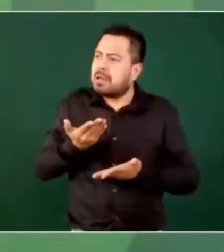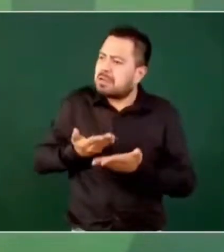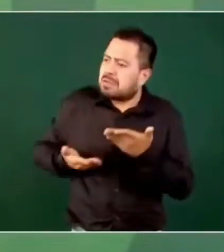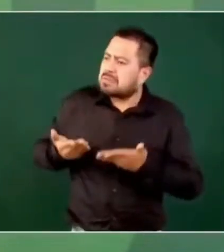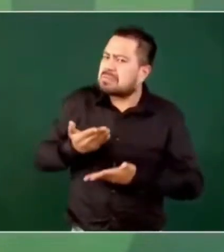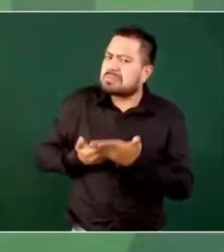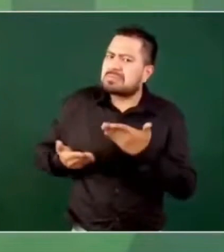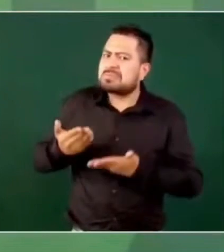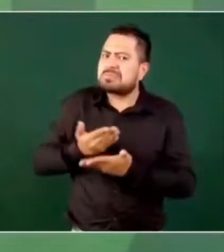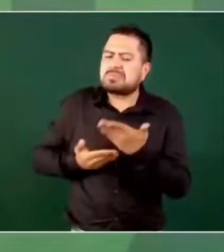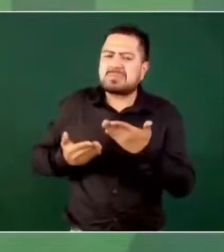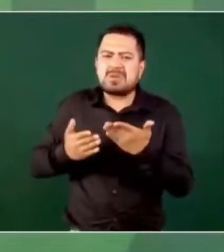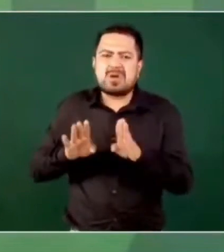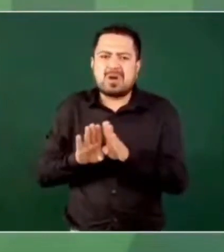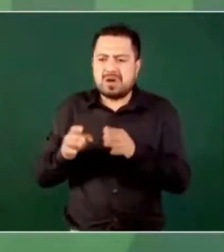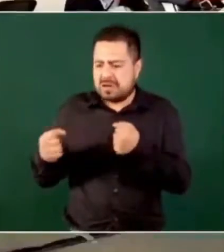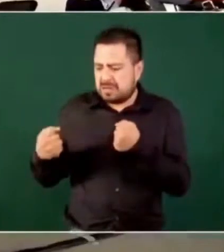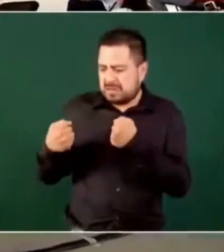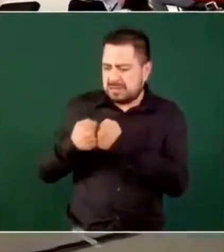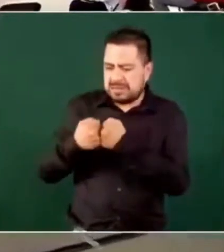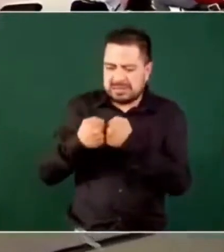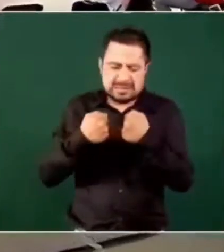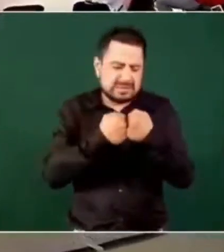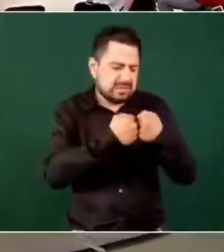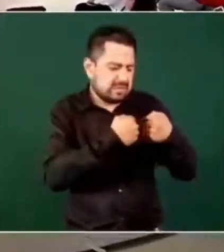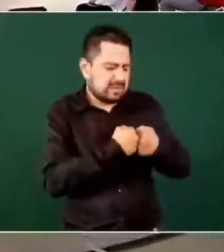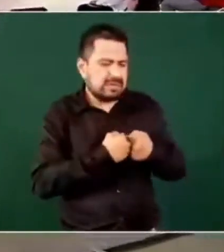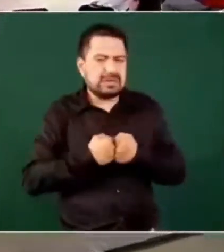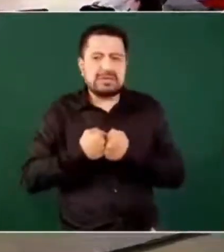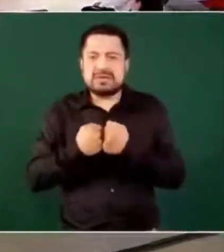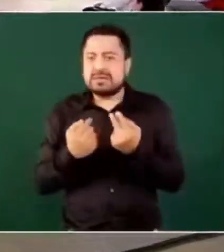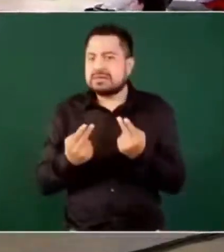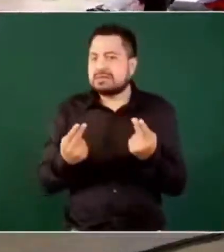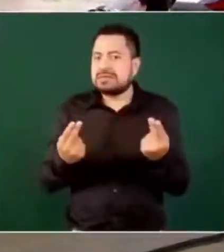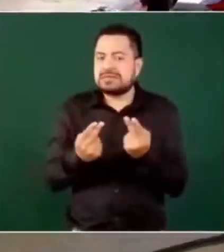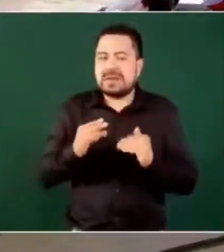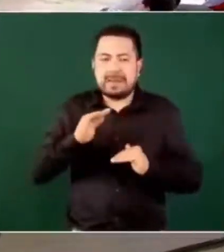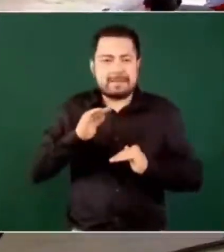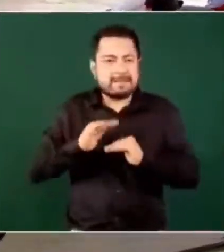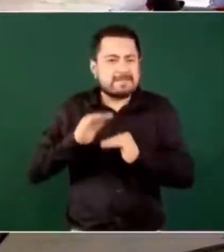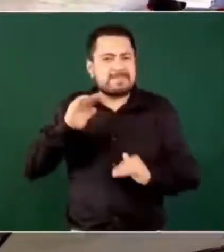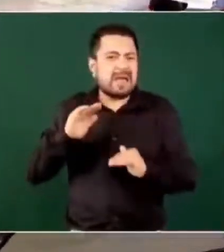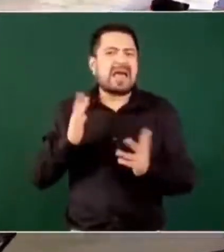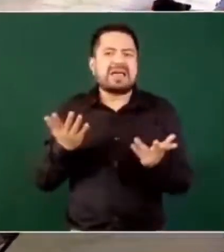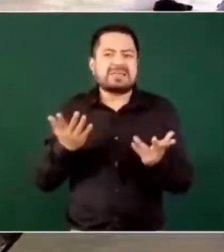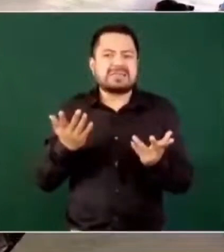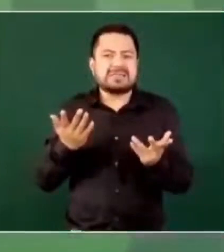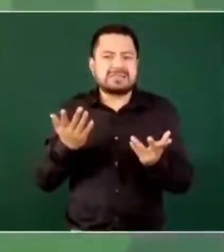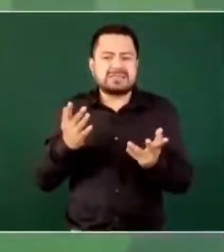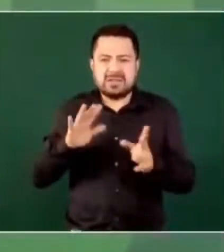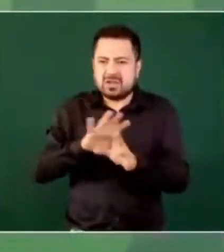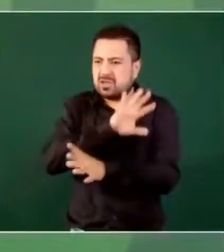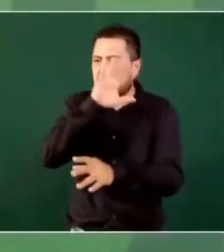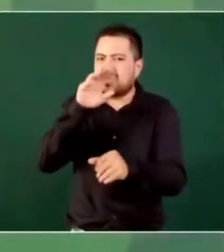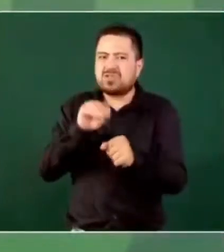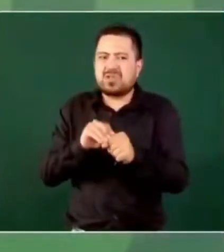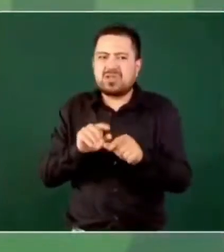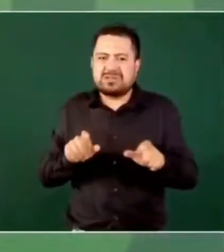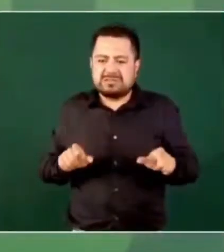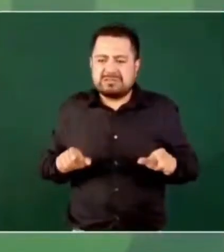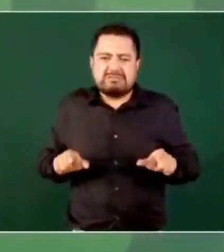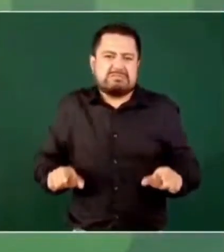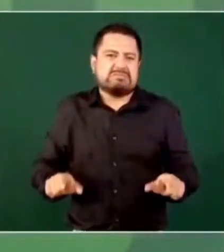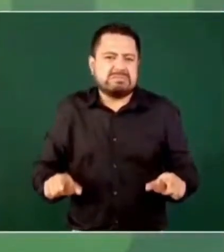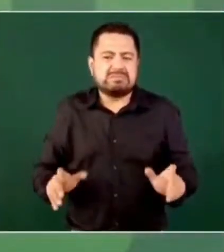zonas limítrofes en las cuales se requiere una mayor presencia de todos los cuerpos de seguridad.